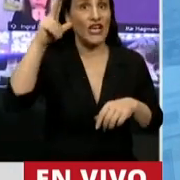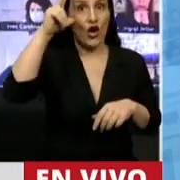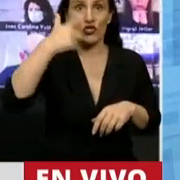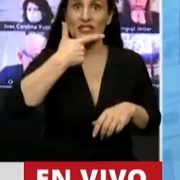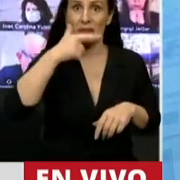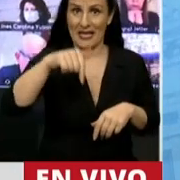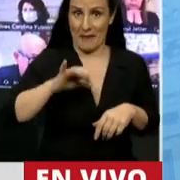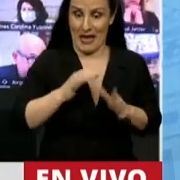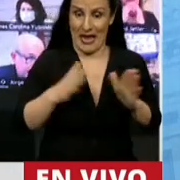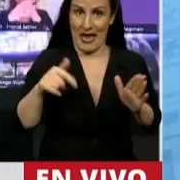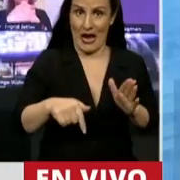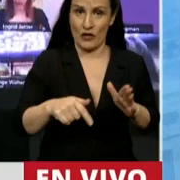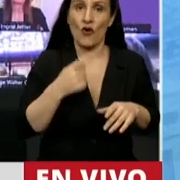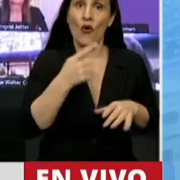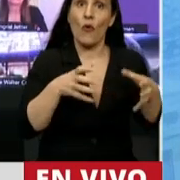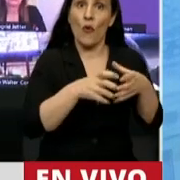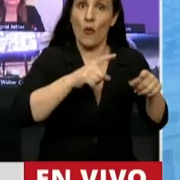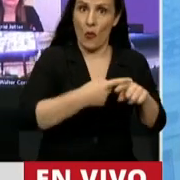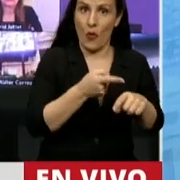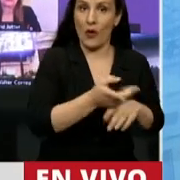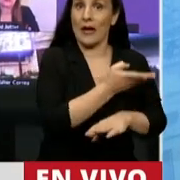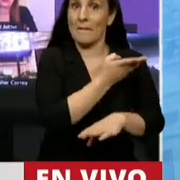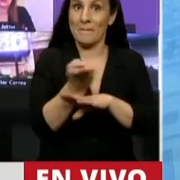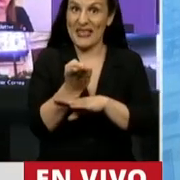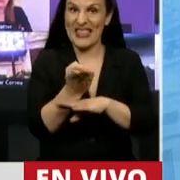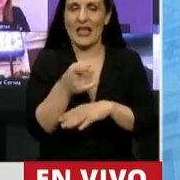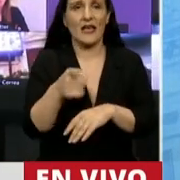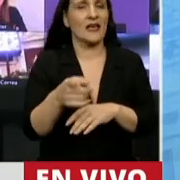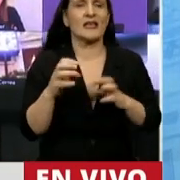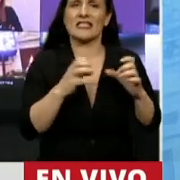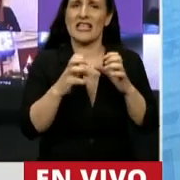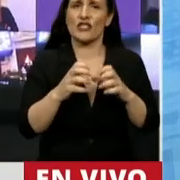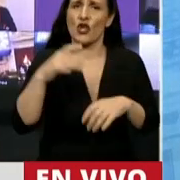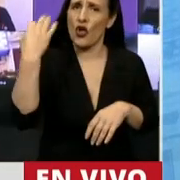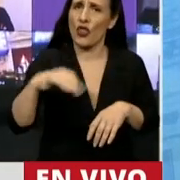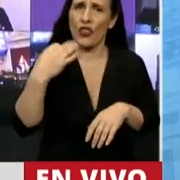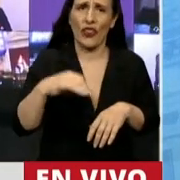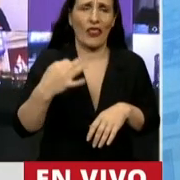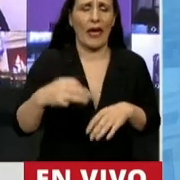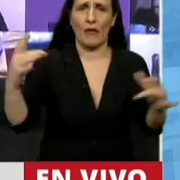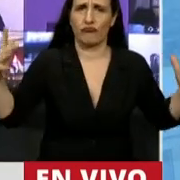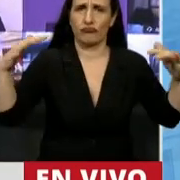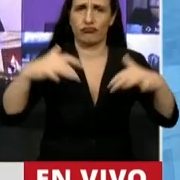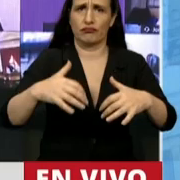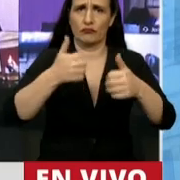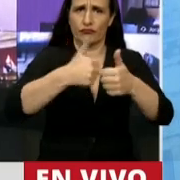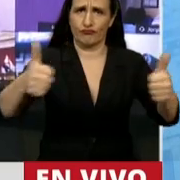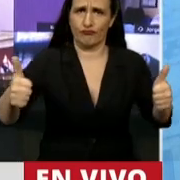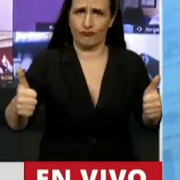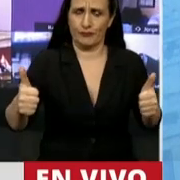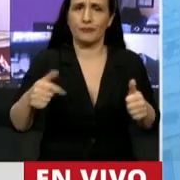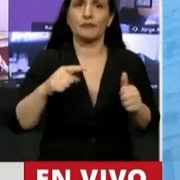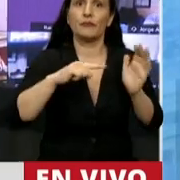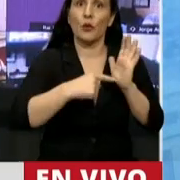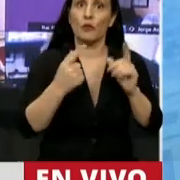septiembre de este año que cuando un bloque así lo solicitara la sesión, tenía que ser de manera presencial. En su